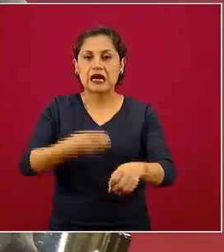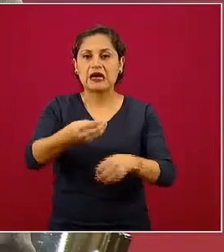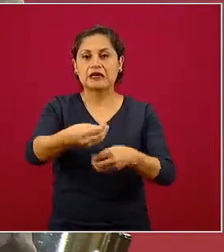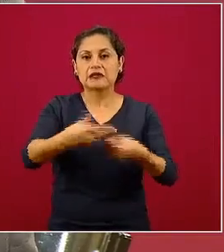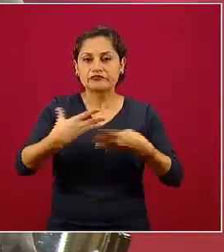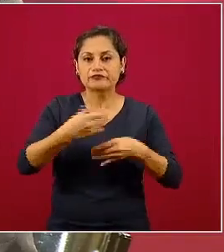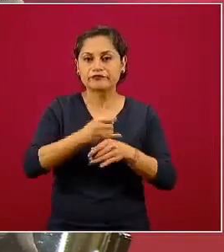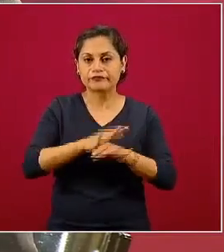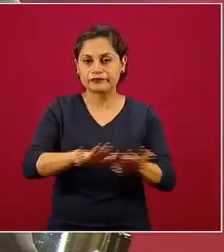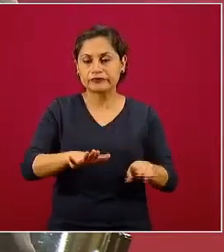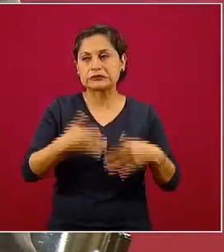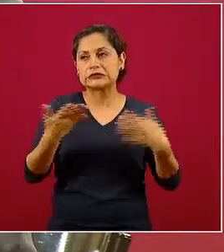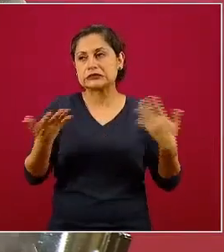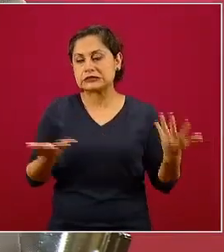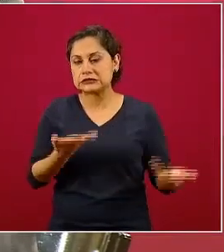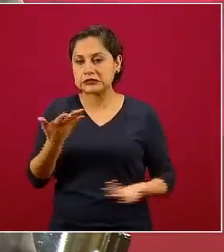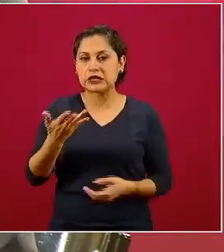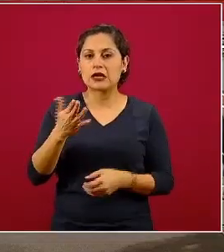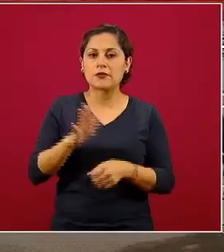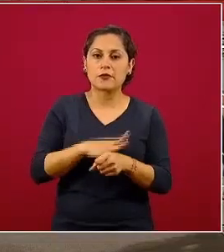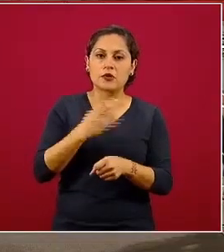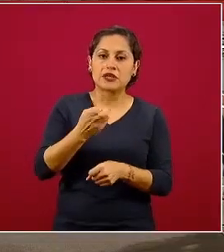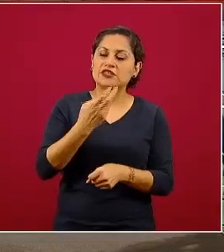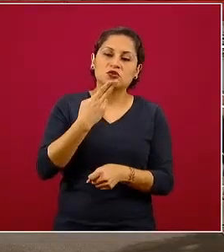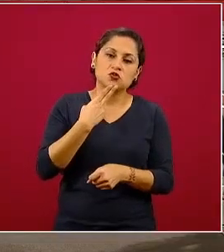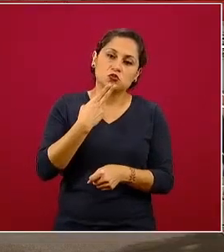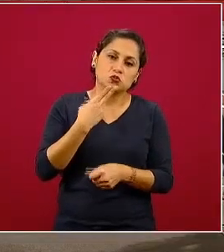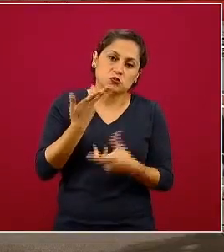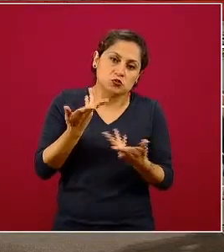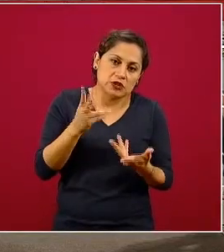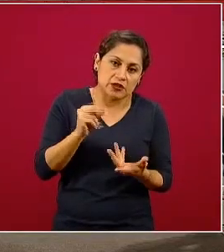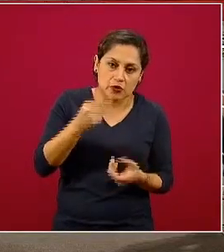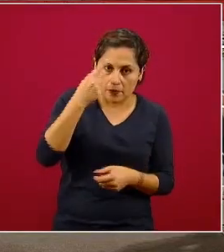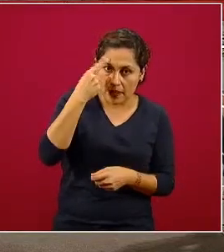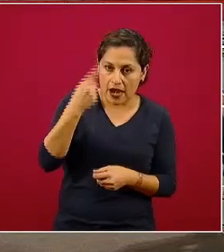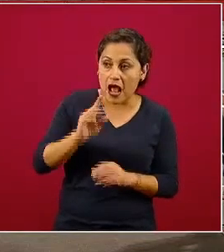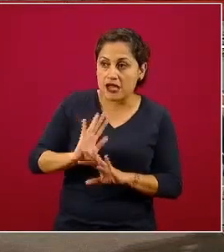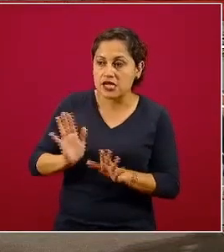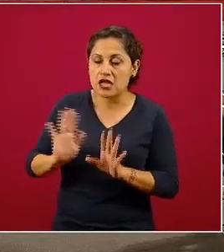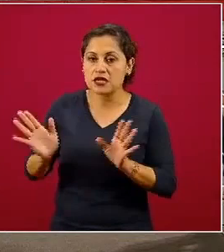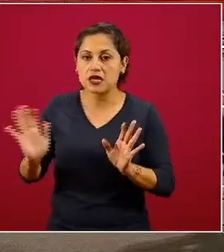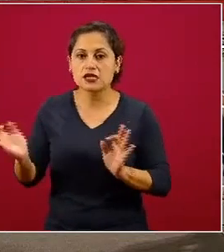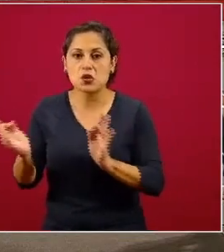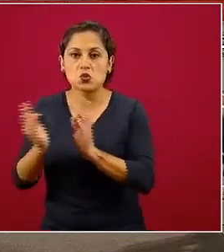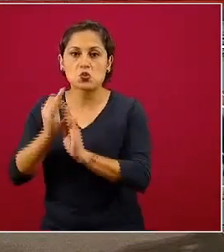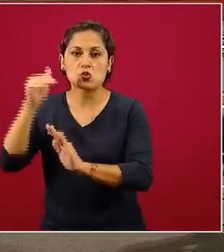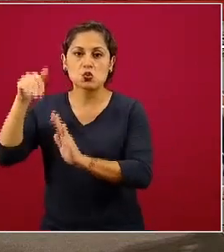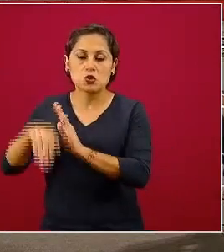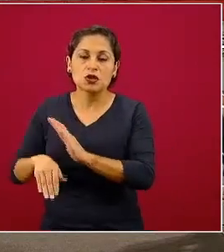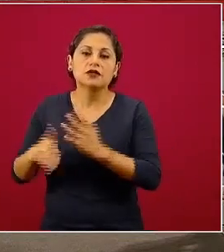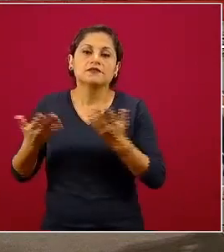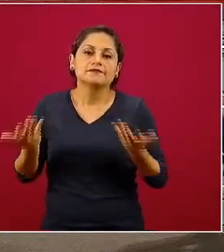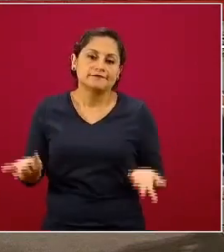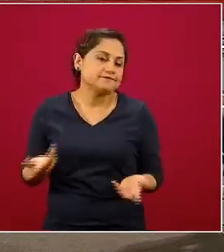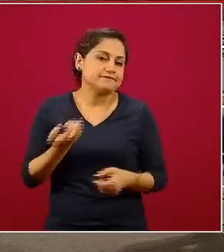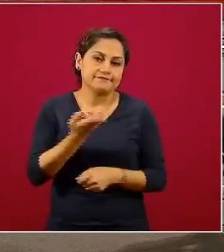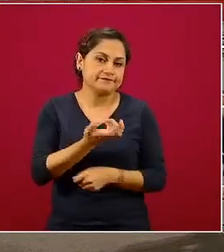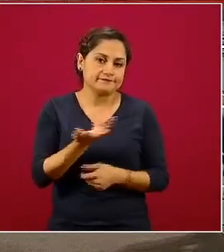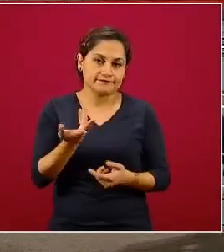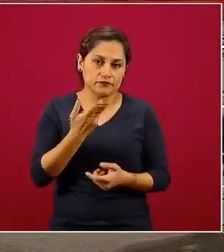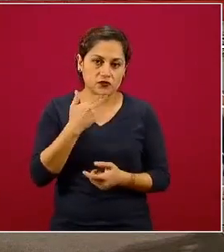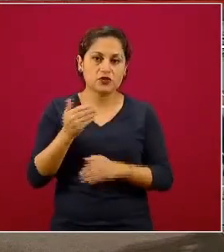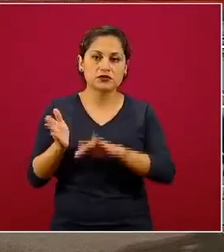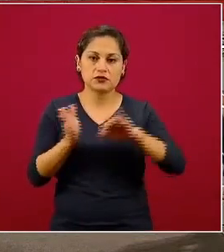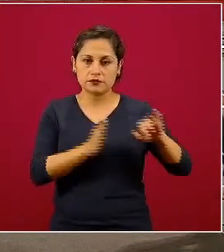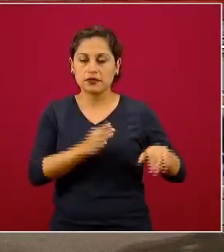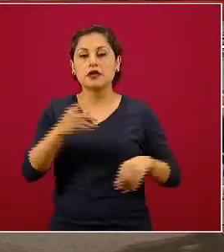ver en tiempo real lo que está ocurriendo. En cambio sí es útil para hacer comparaciones entre los estados respecto al